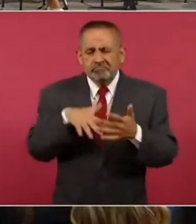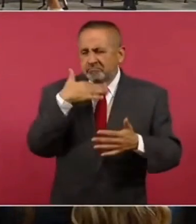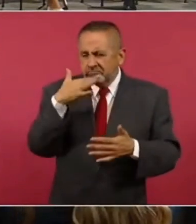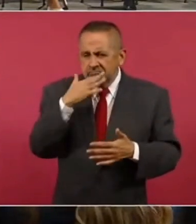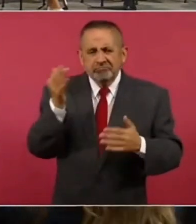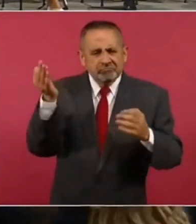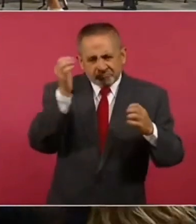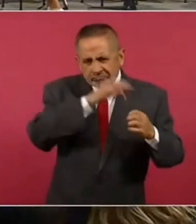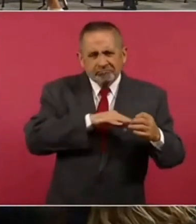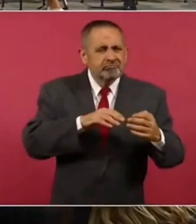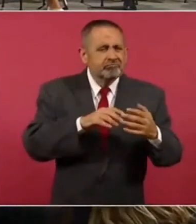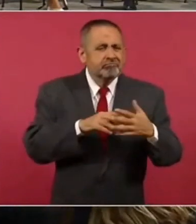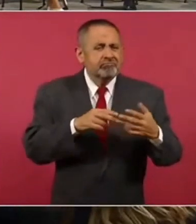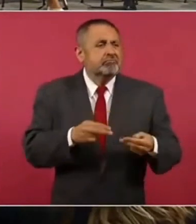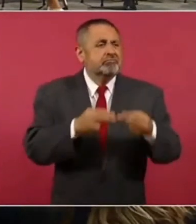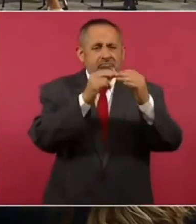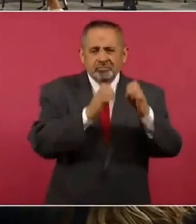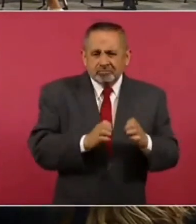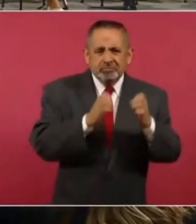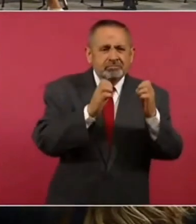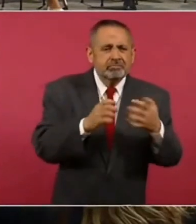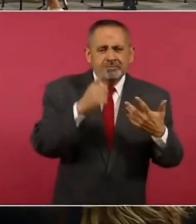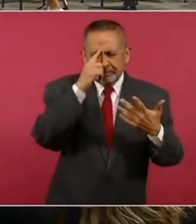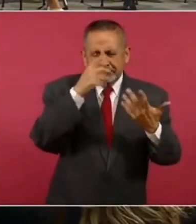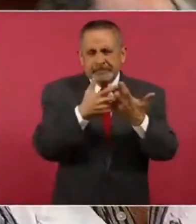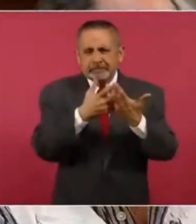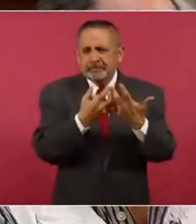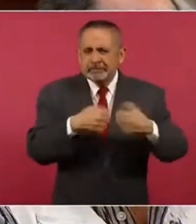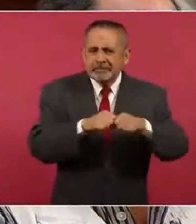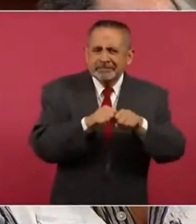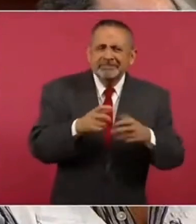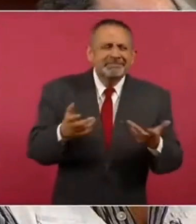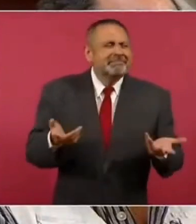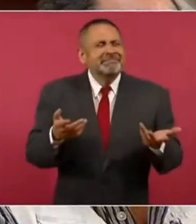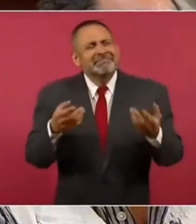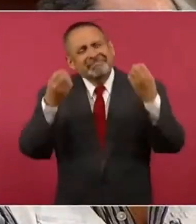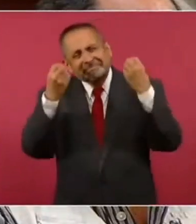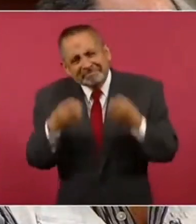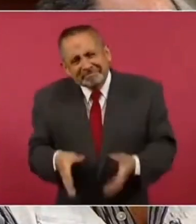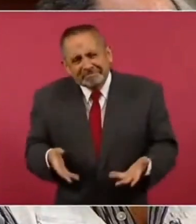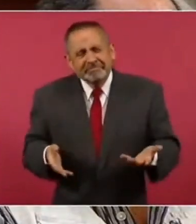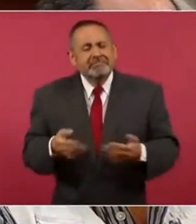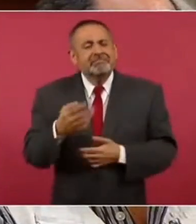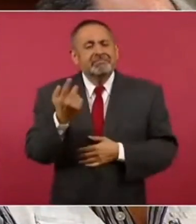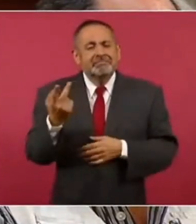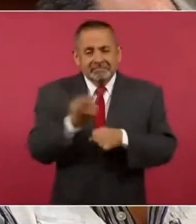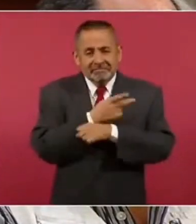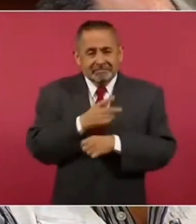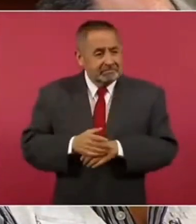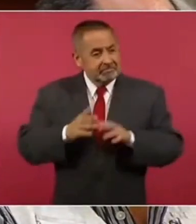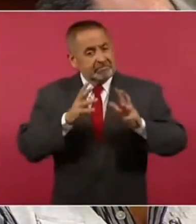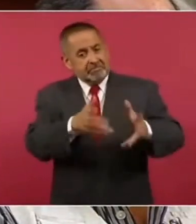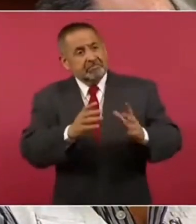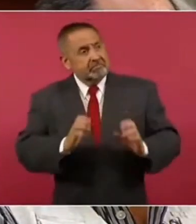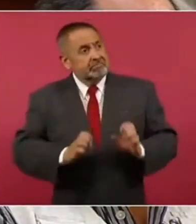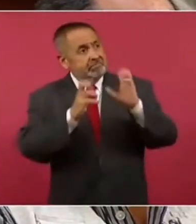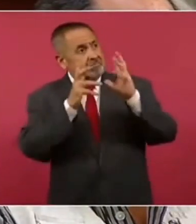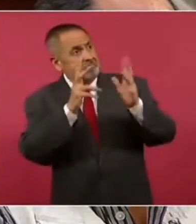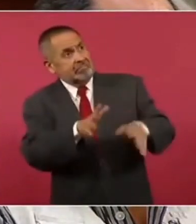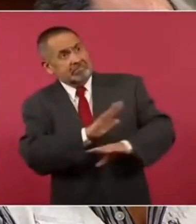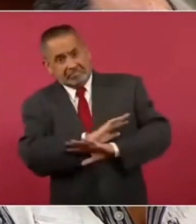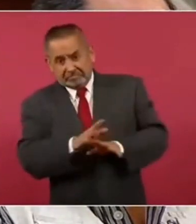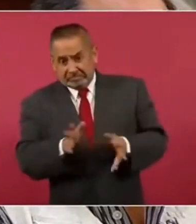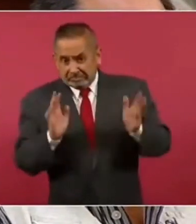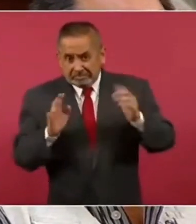inmobiliarios, de fraudes de tiempo compartido. O sea, ¿qué es lo que va a pasar? Van a quedar esos edificios que algunos de